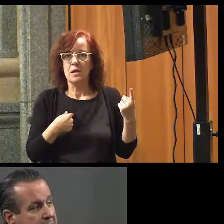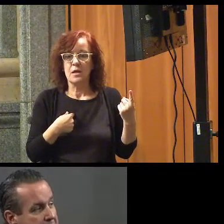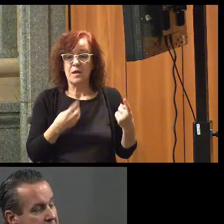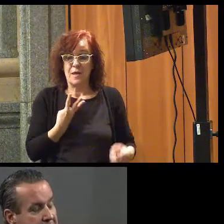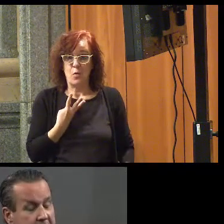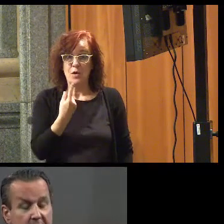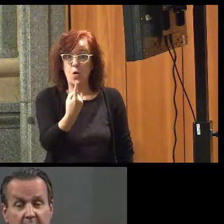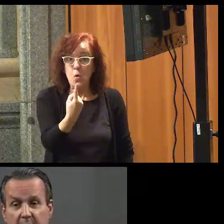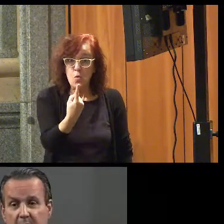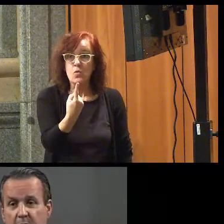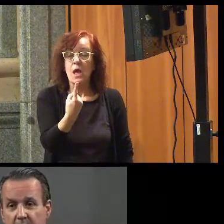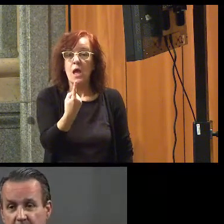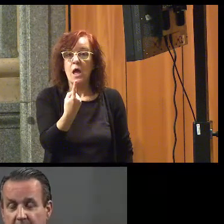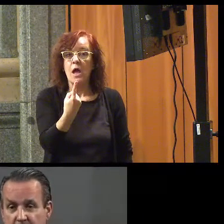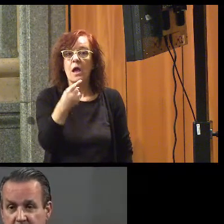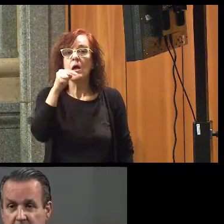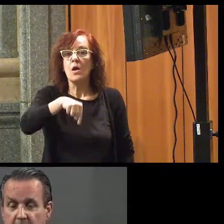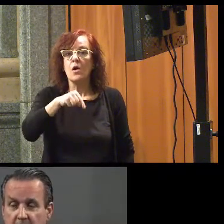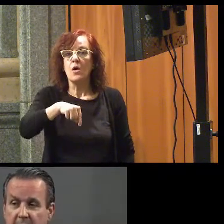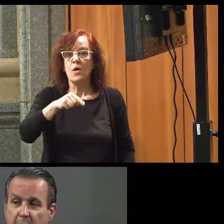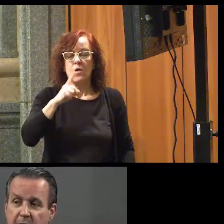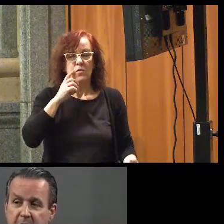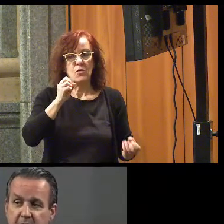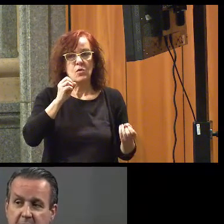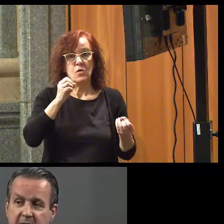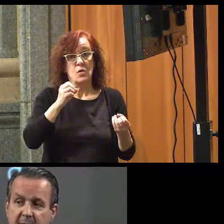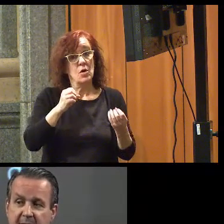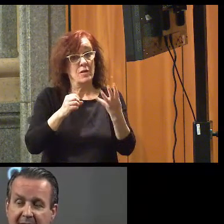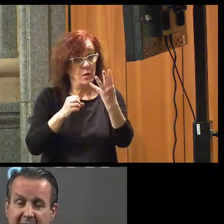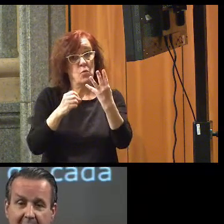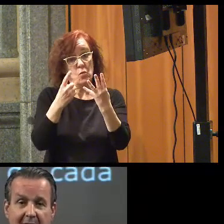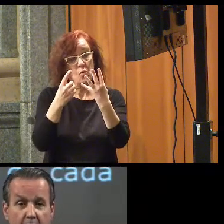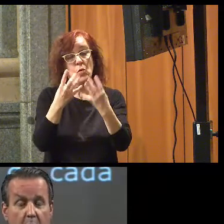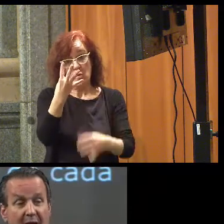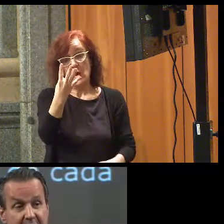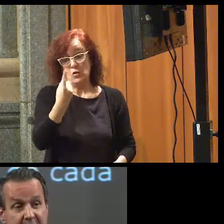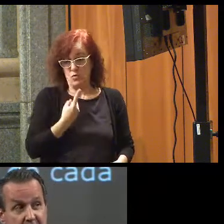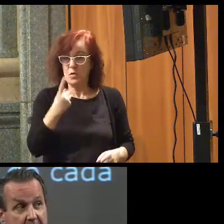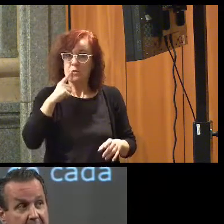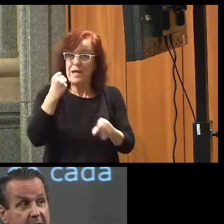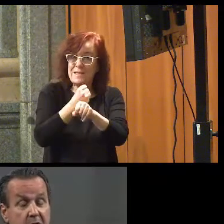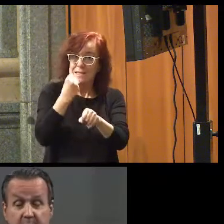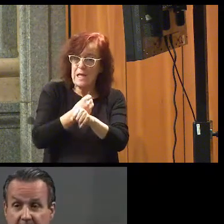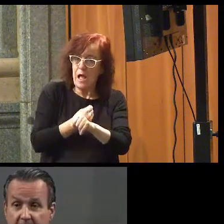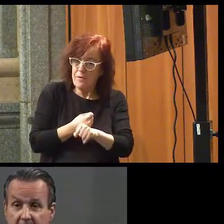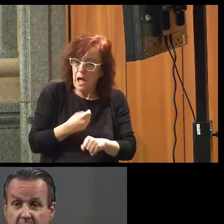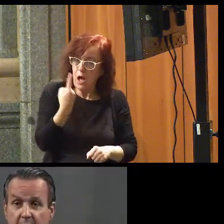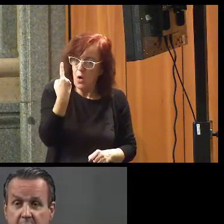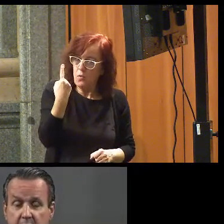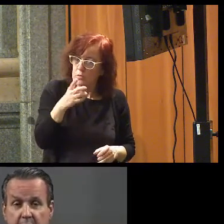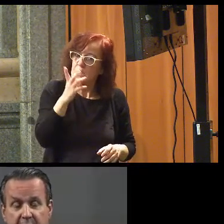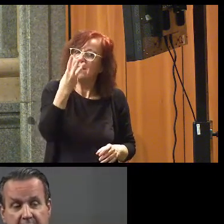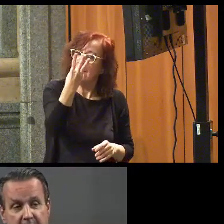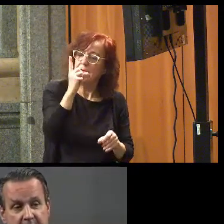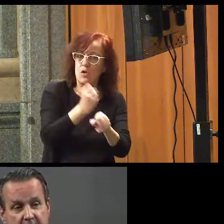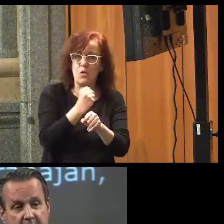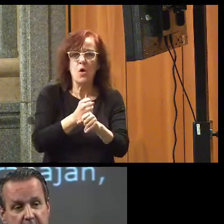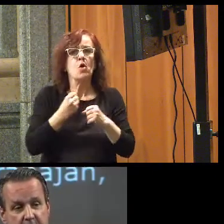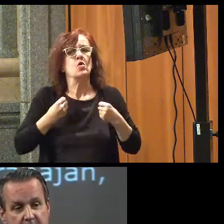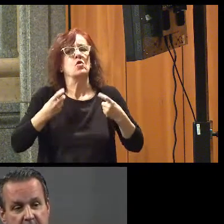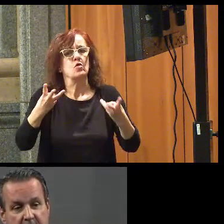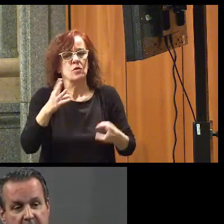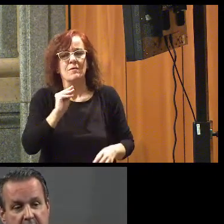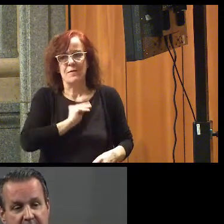cada cuatro personas, hoy en día los datos son que una de cada cuatro personas con discapacidad trabaja, con lo cual hay tres que no trabajan, digo, es verdad, y son cifras